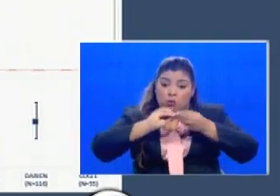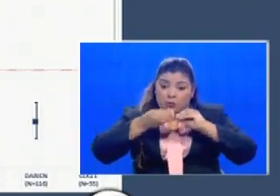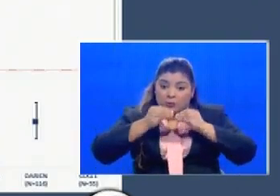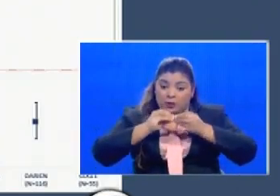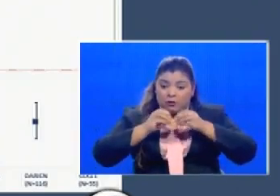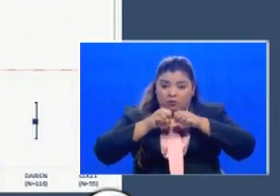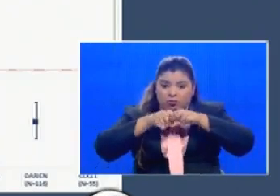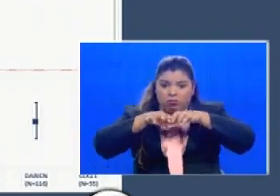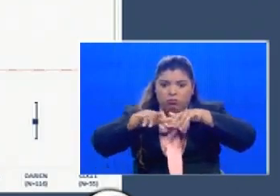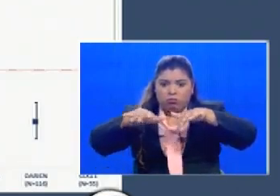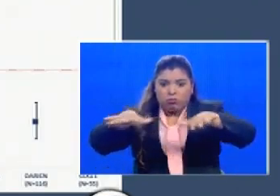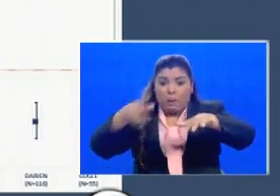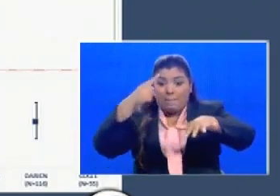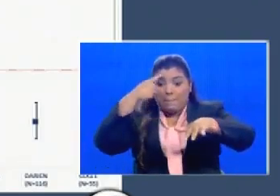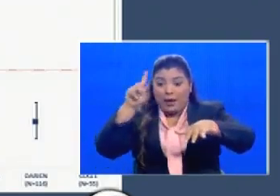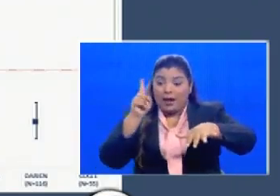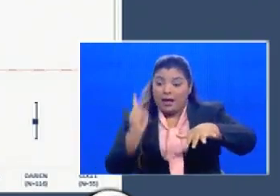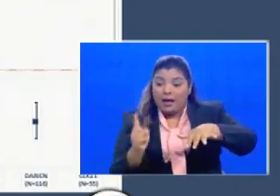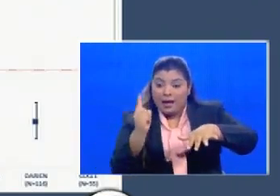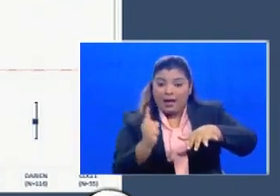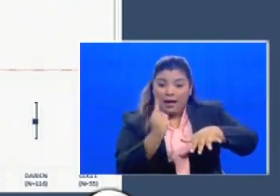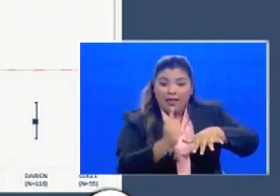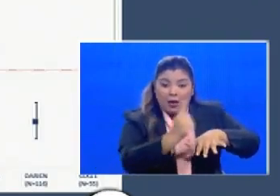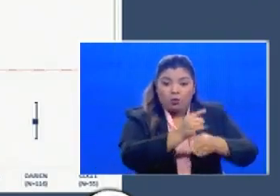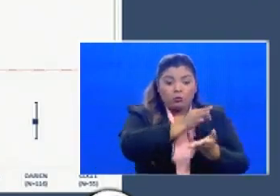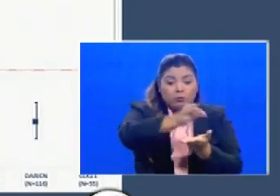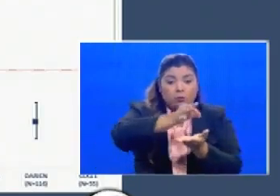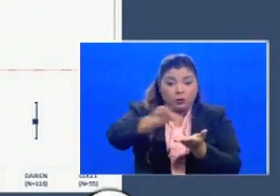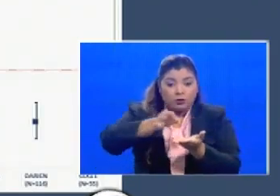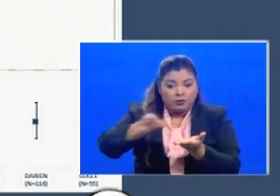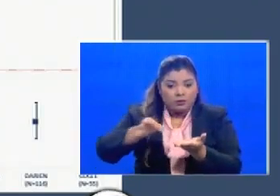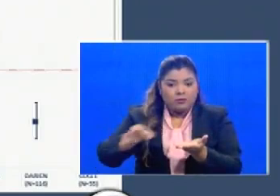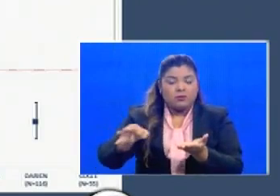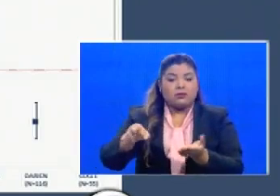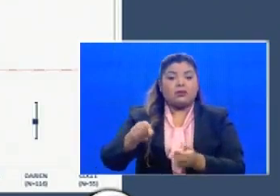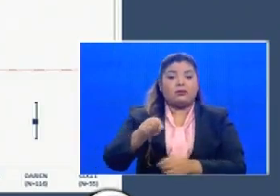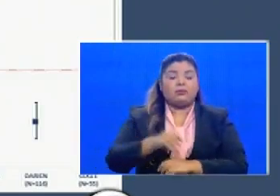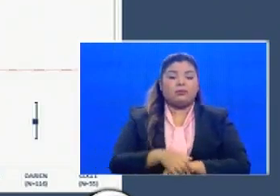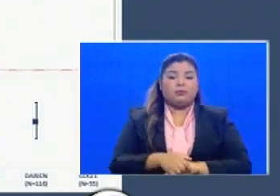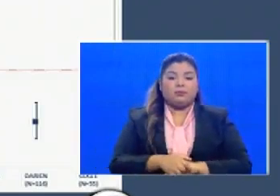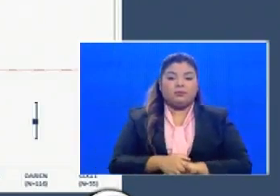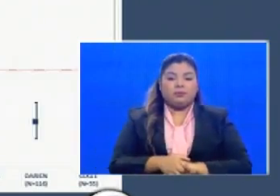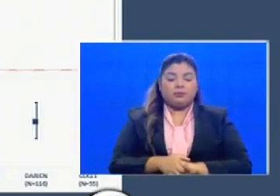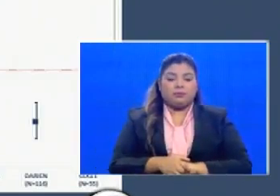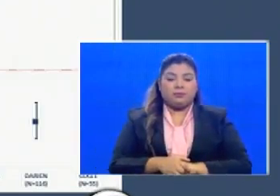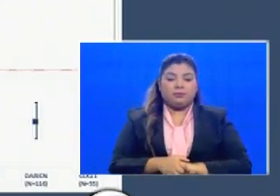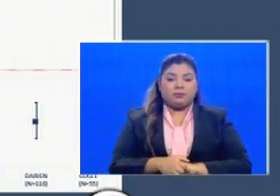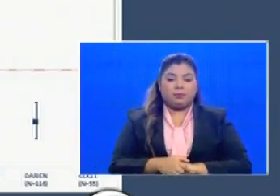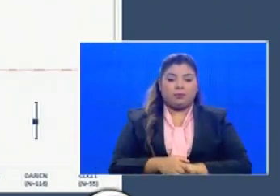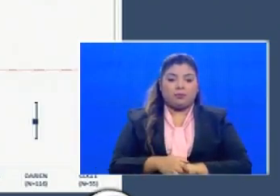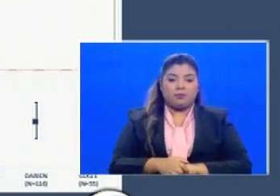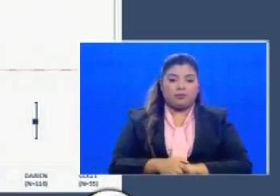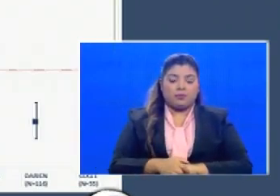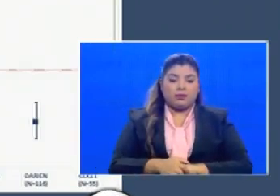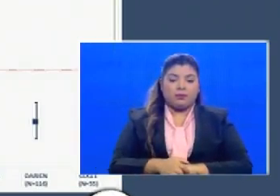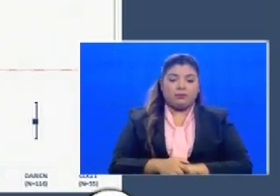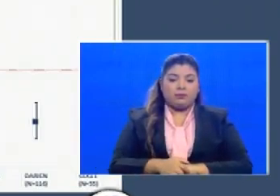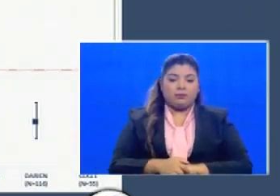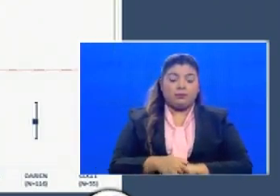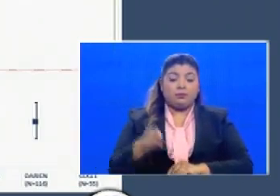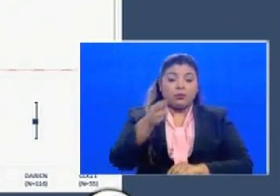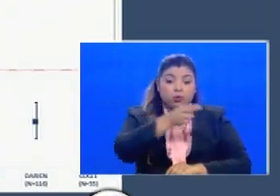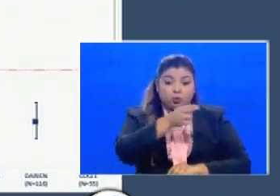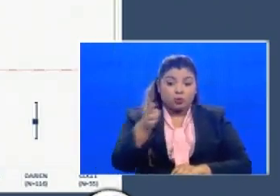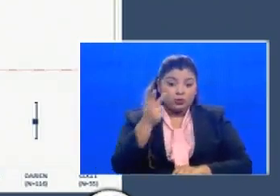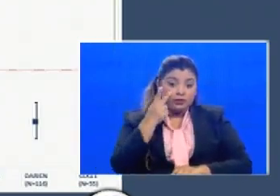efectivo pero para cada región este número este es el que tenemos para esta semana y lo que ustedes